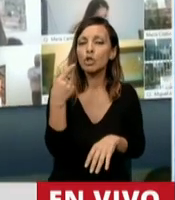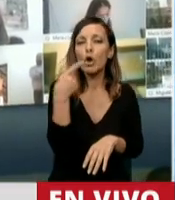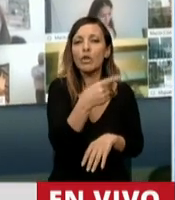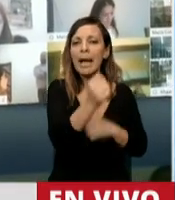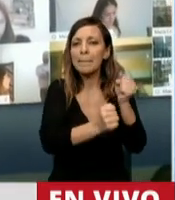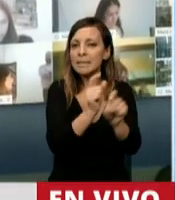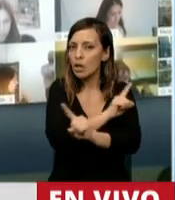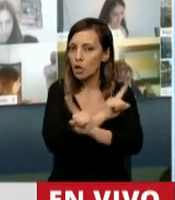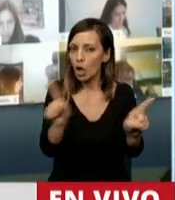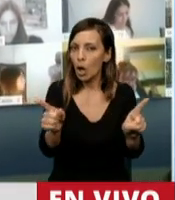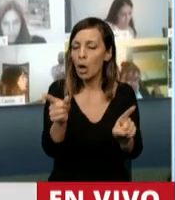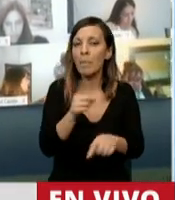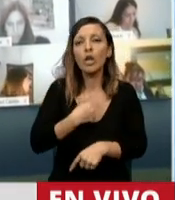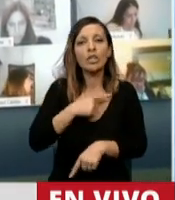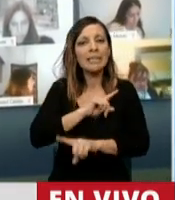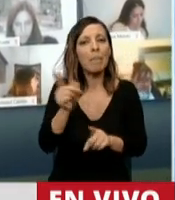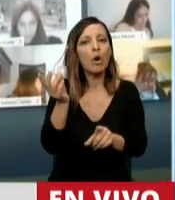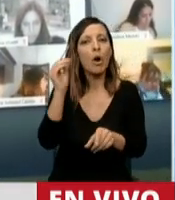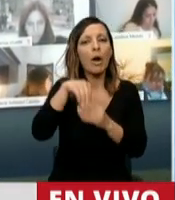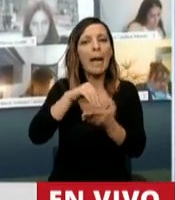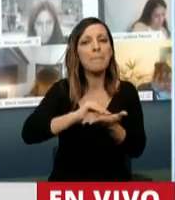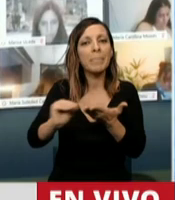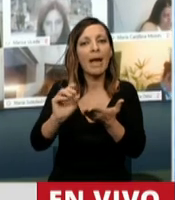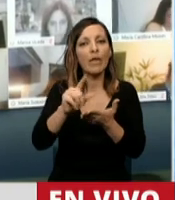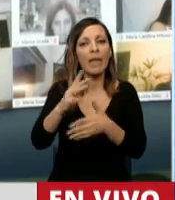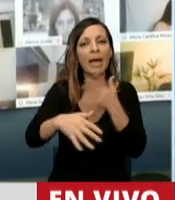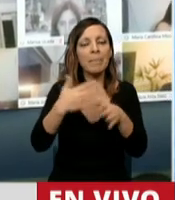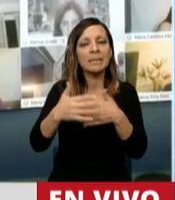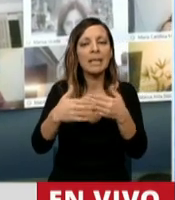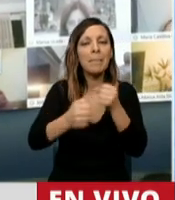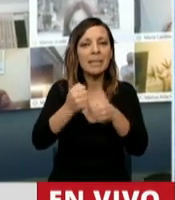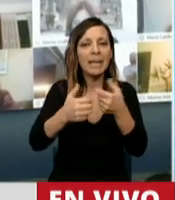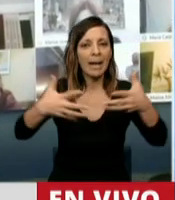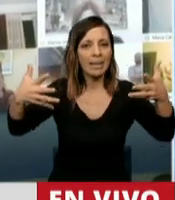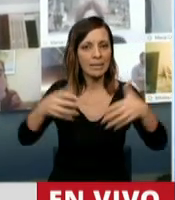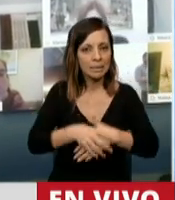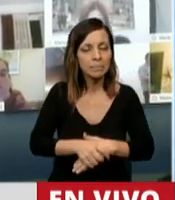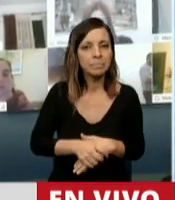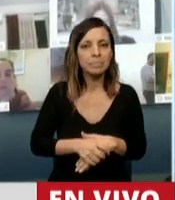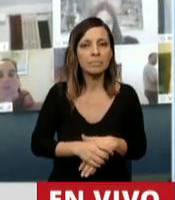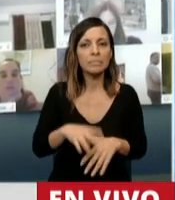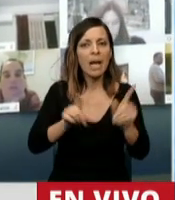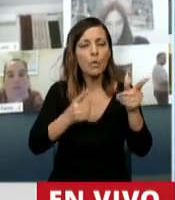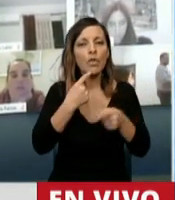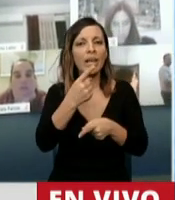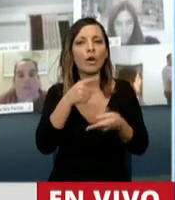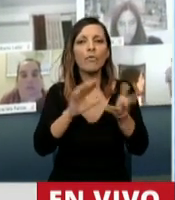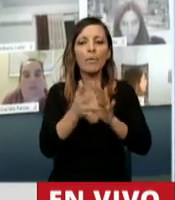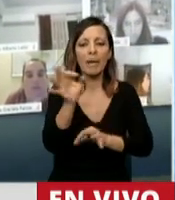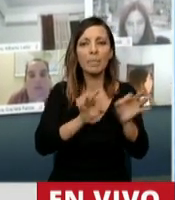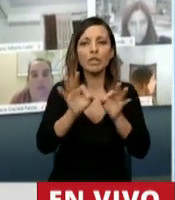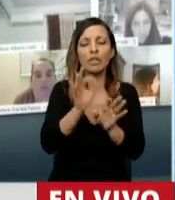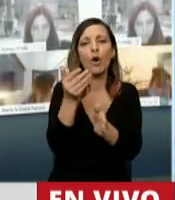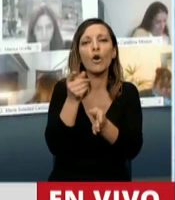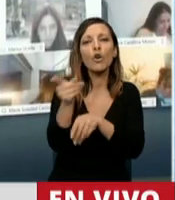-empresa, pero tampoco somos empleados de las grandes empresas. Acá se ha dicho que el proyecto tenía un contenido discriminador hacia las